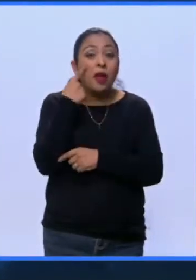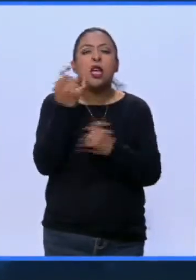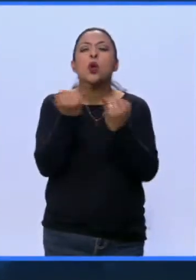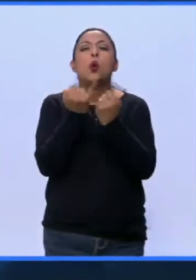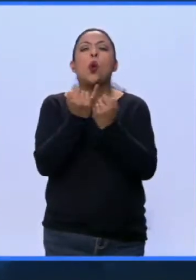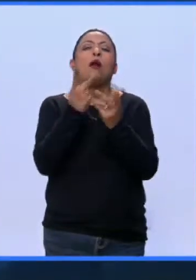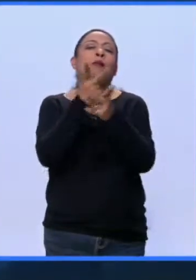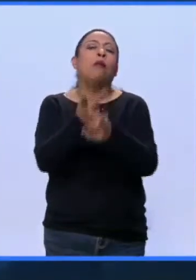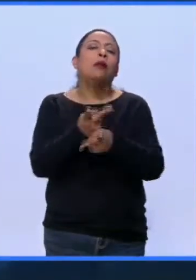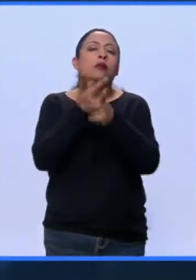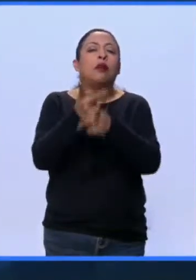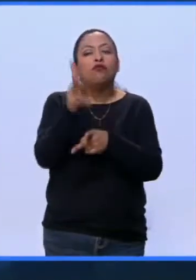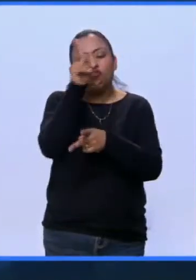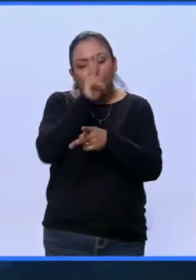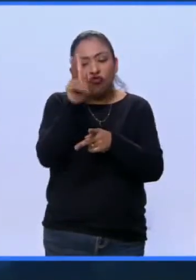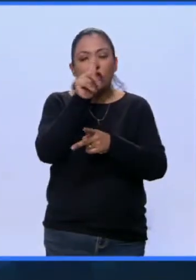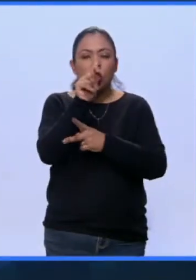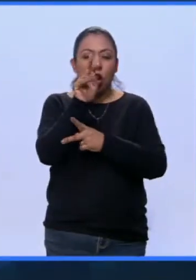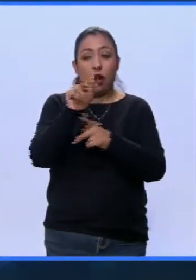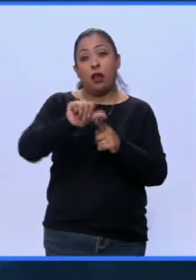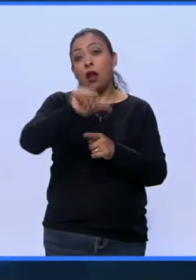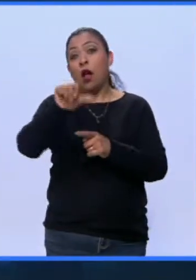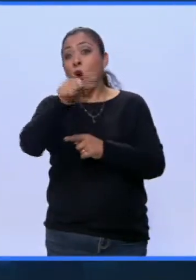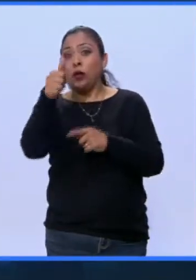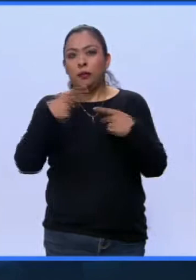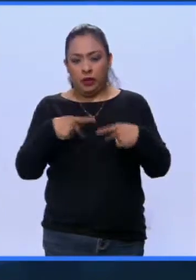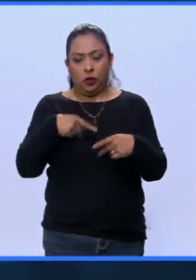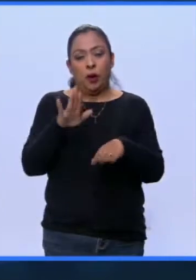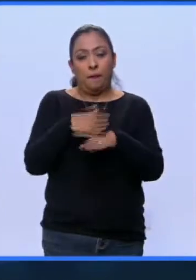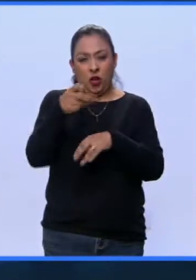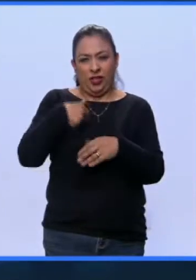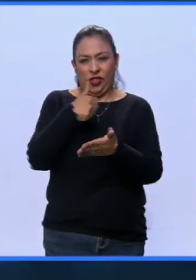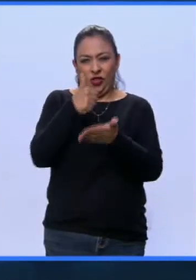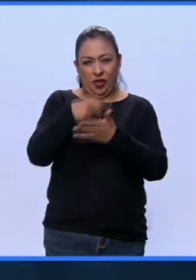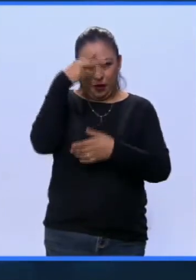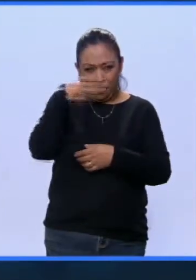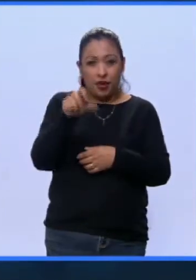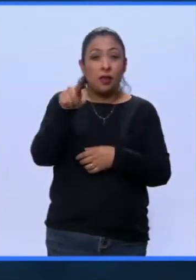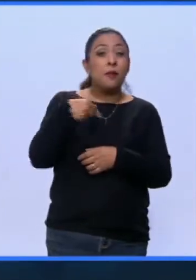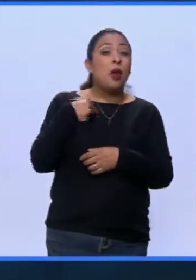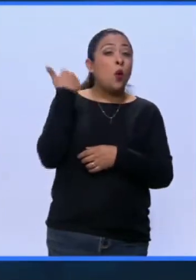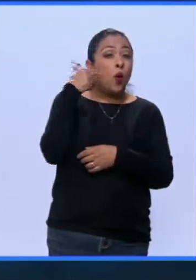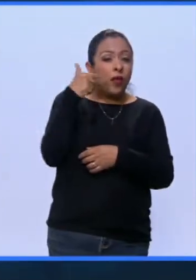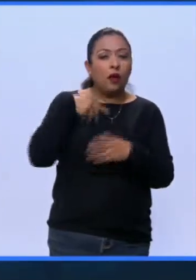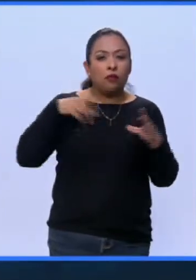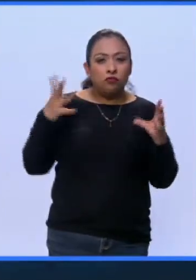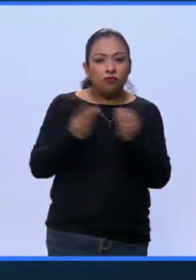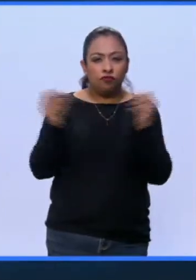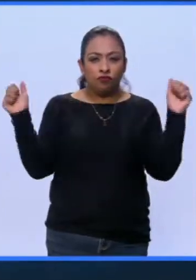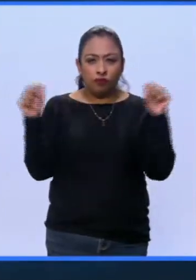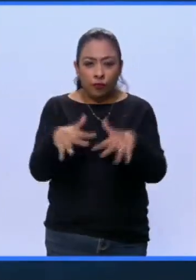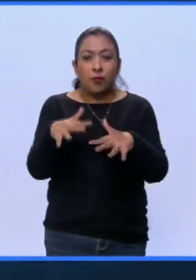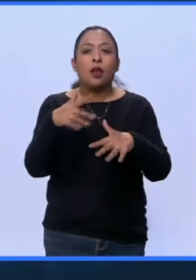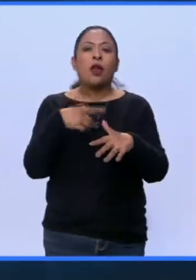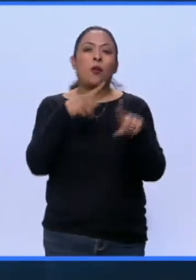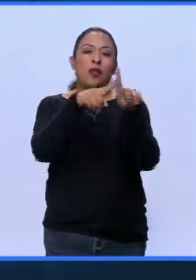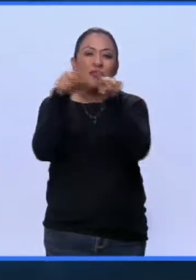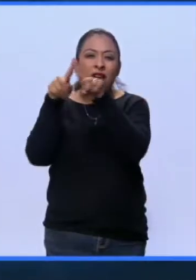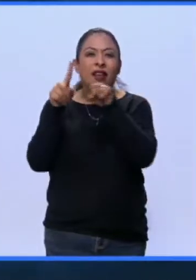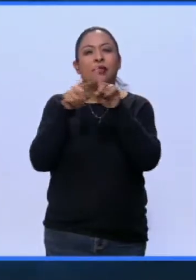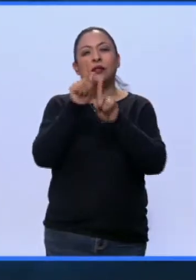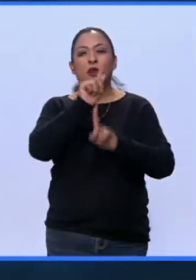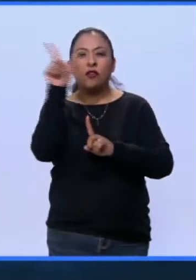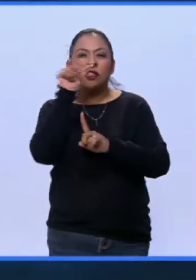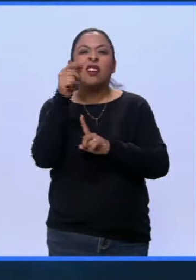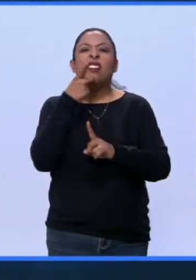tolerancia hacia el otro. Es por esto que en la Ciudad de México y en Guadalajara se realizará el Encuentro Multidisciplinario Los